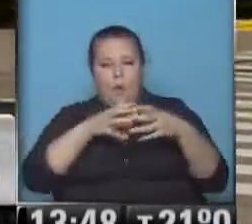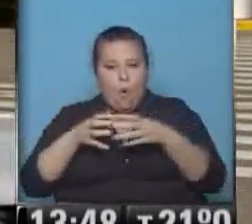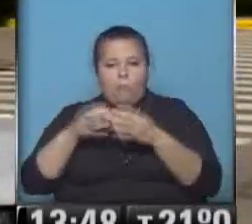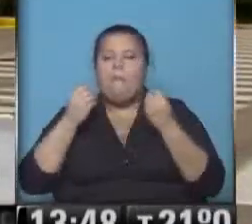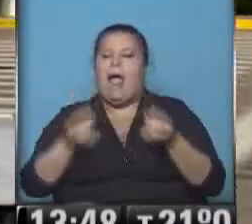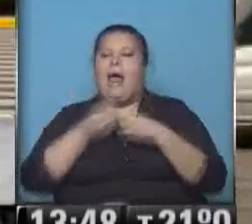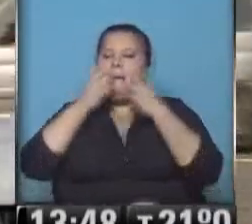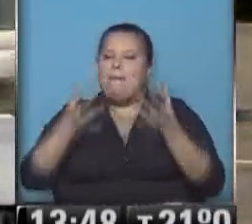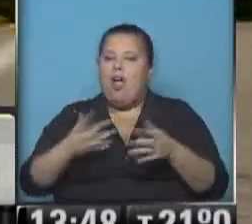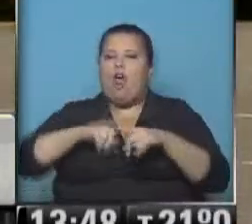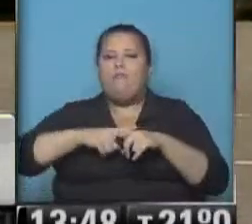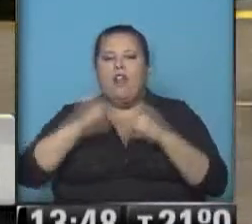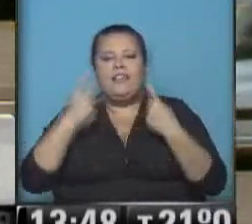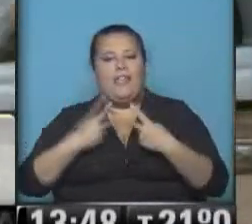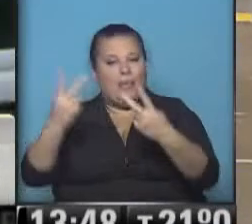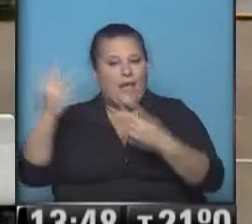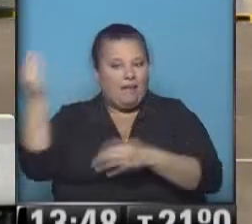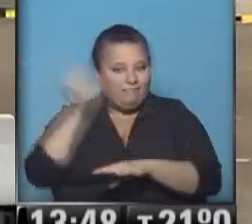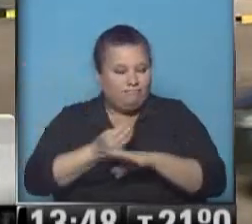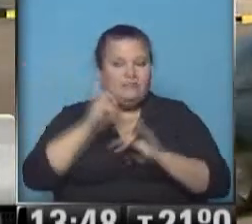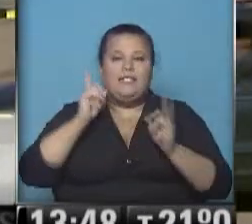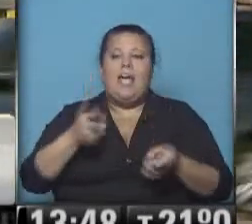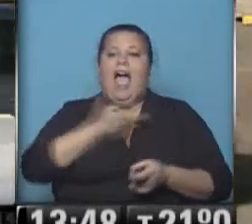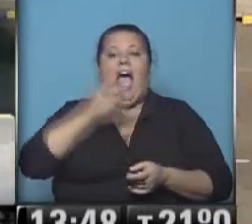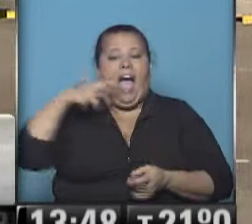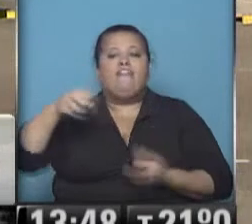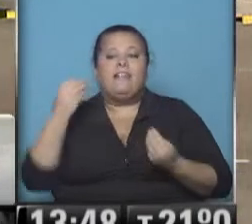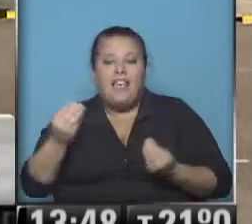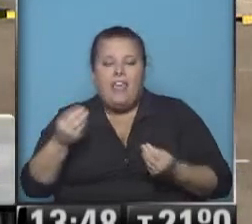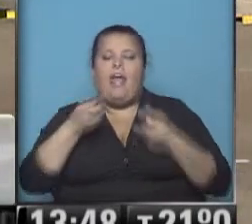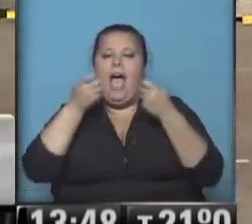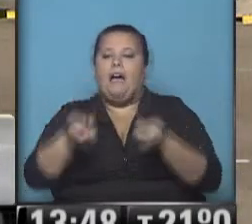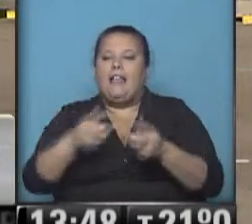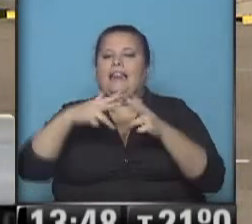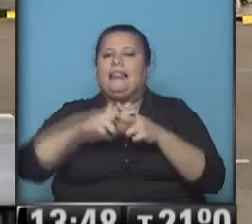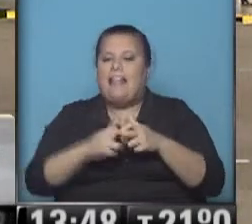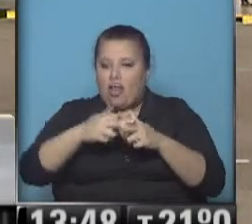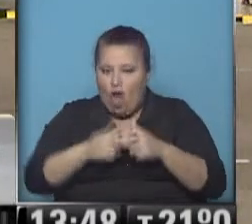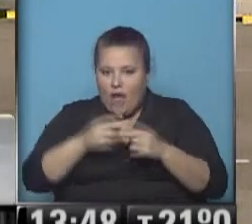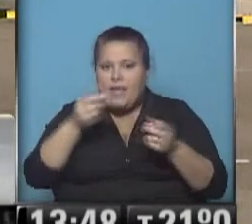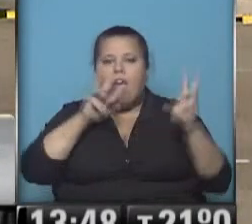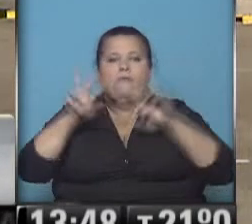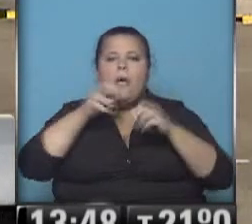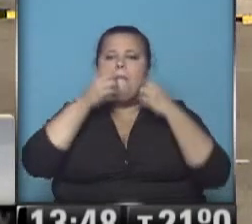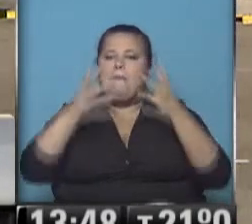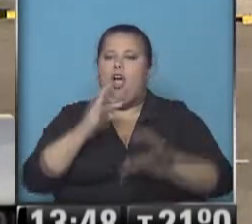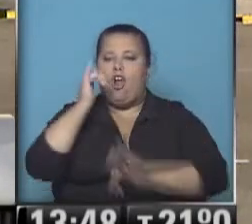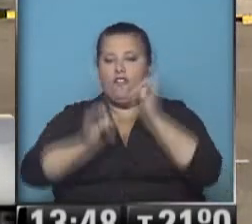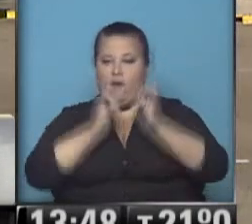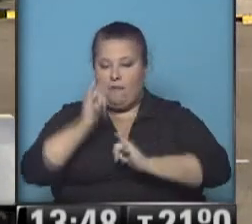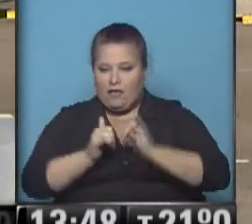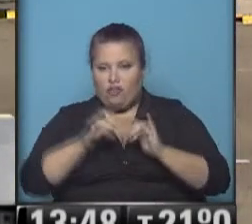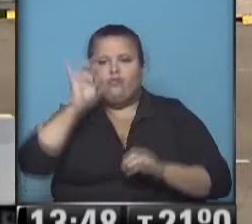para mejorar políticas migratorias. Lo que hizo la FIP es poner soporte tecnológico para canalizar mejor la información